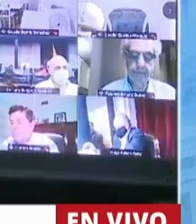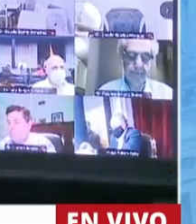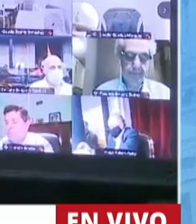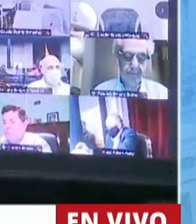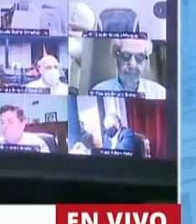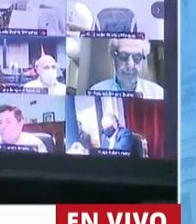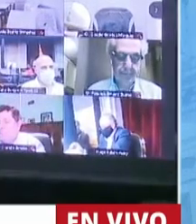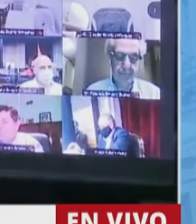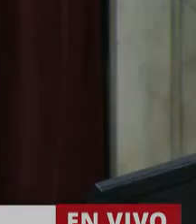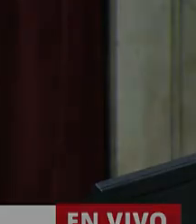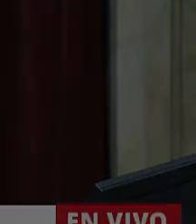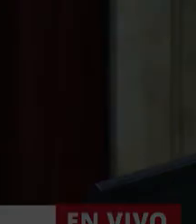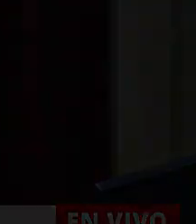Muchas gracias, diputada.